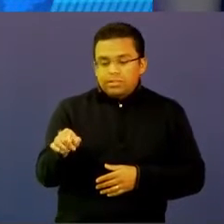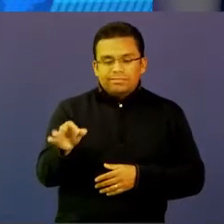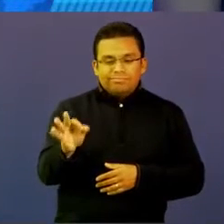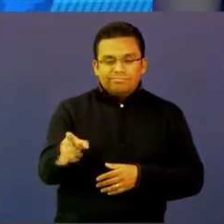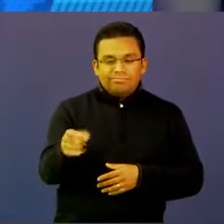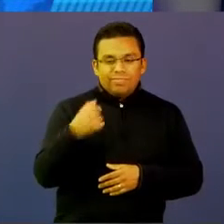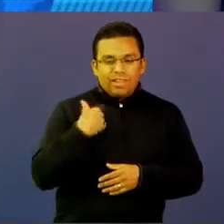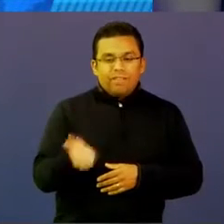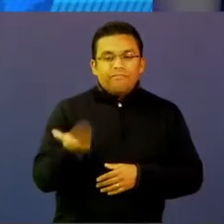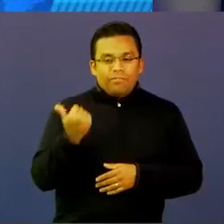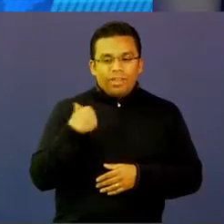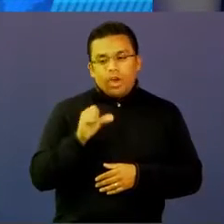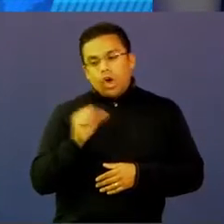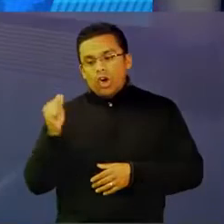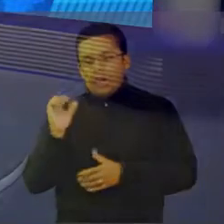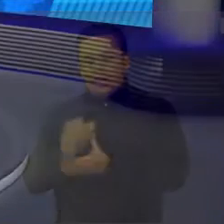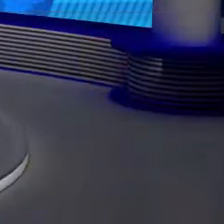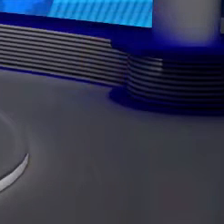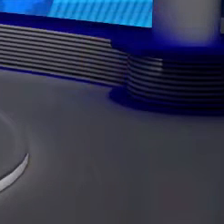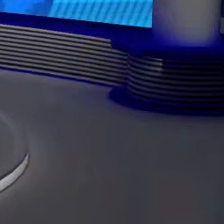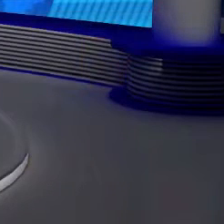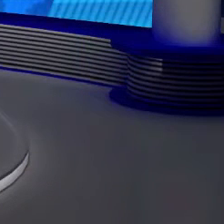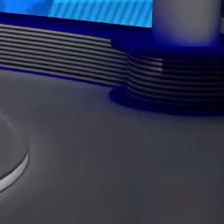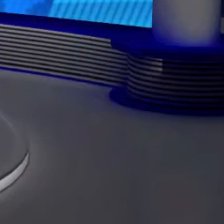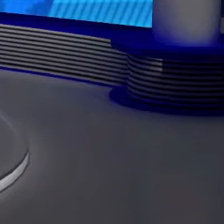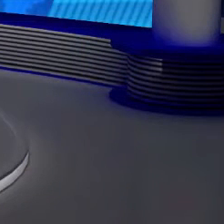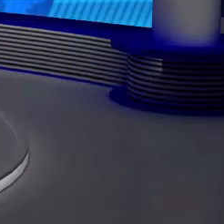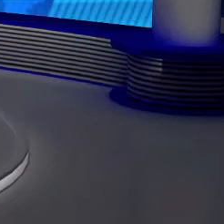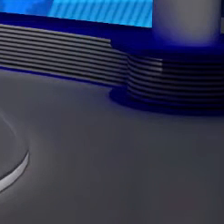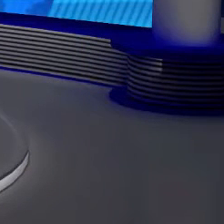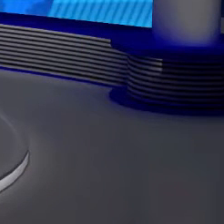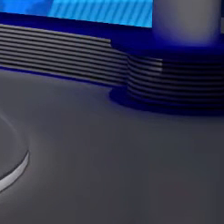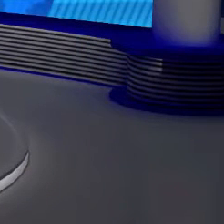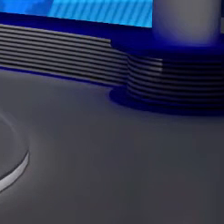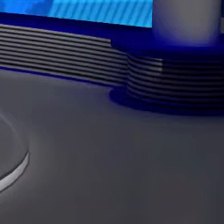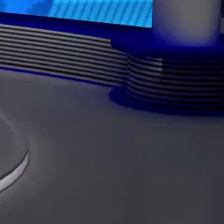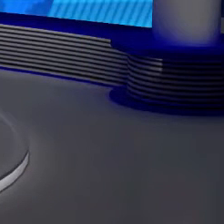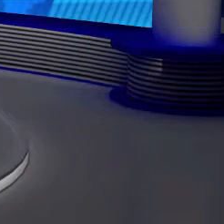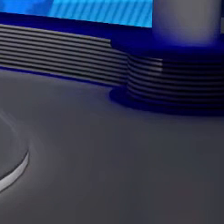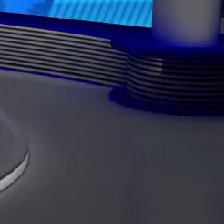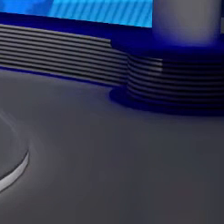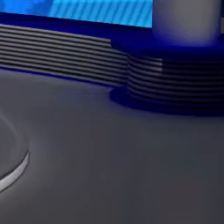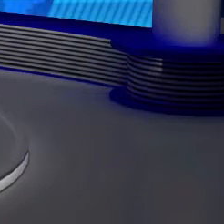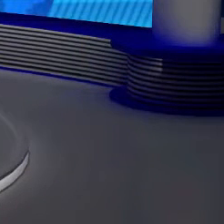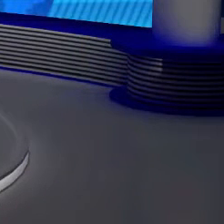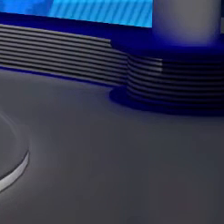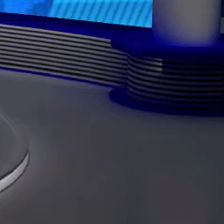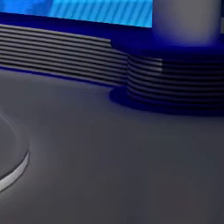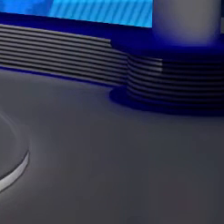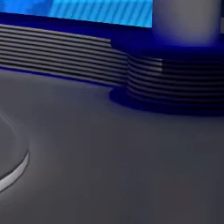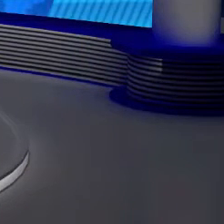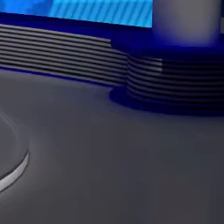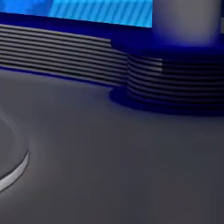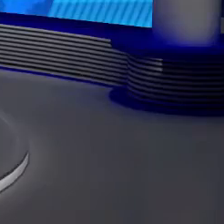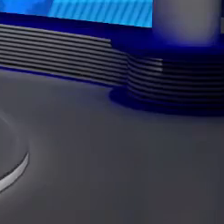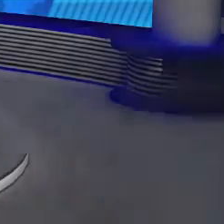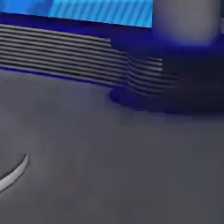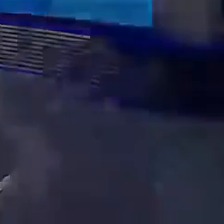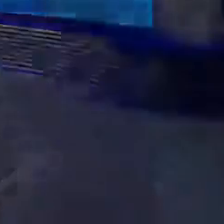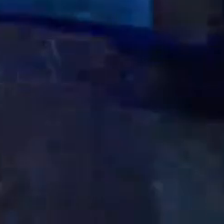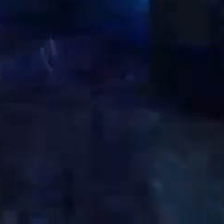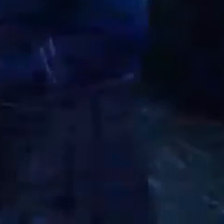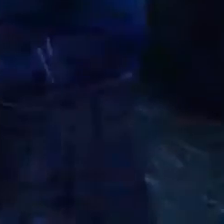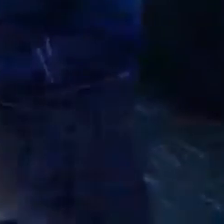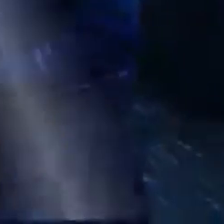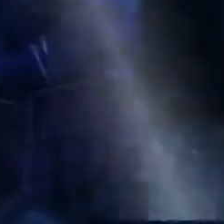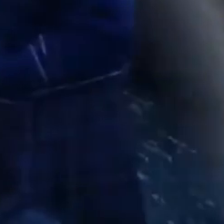otra invitada con la cual va a conversar. Pues te cuento que hoy les tengo una sorpresa maravillosa. Tengo a una persona que